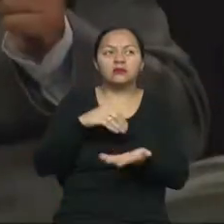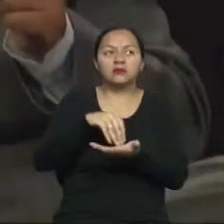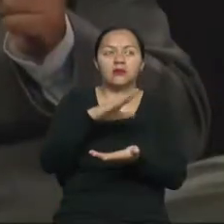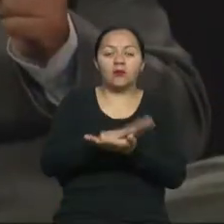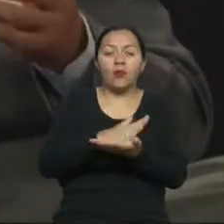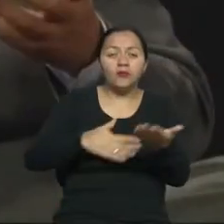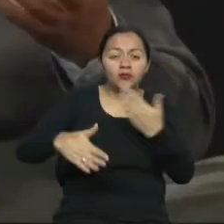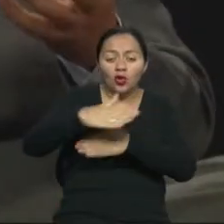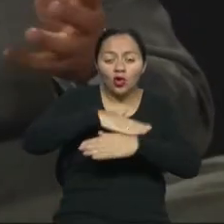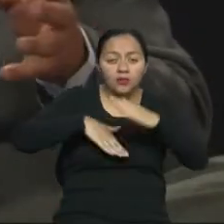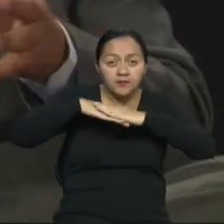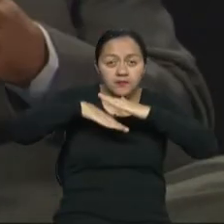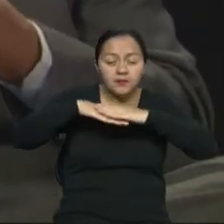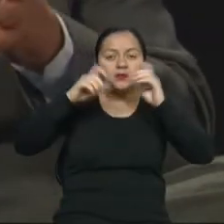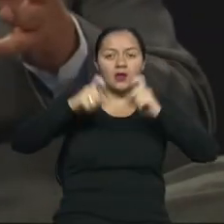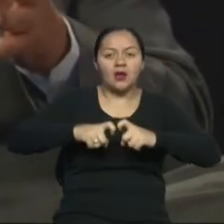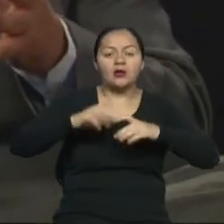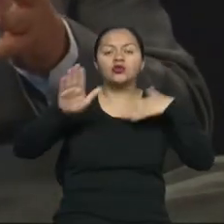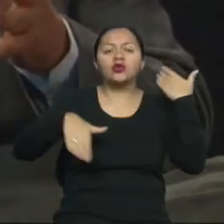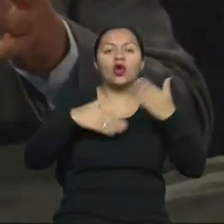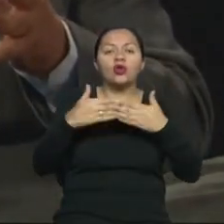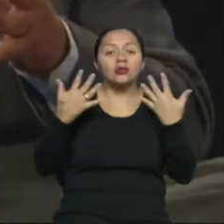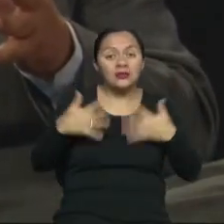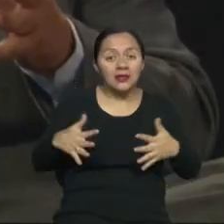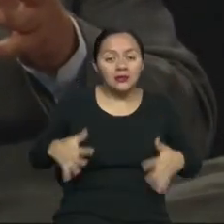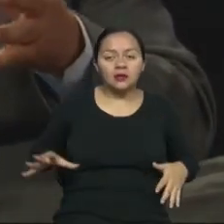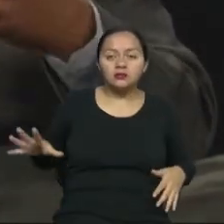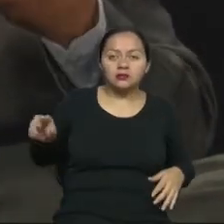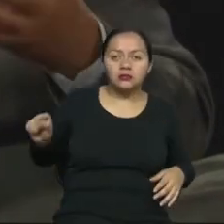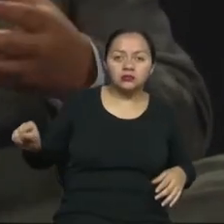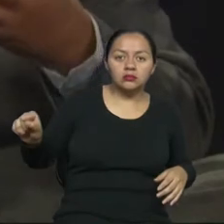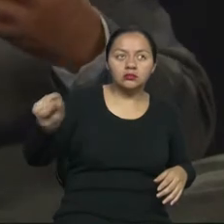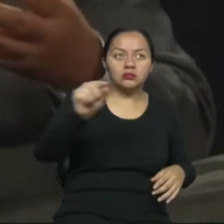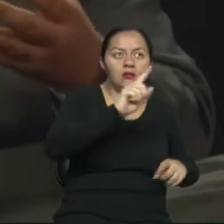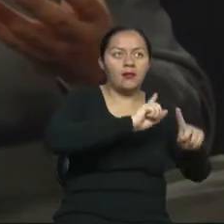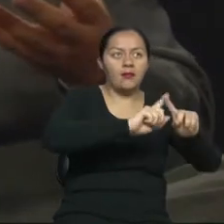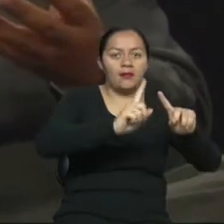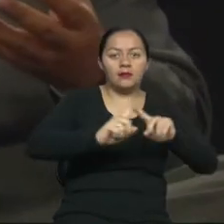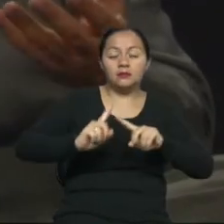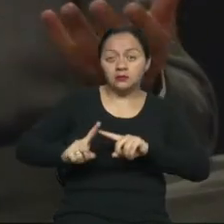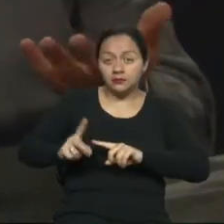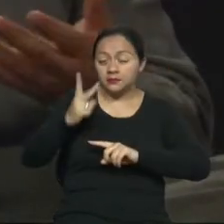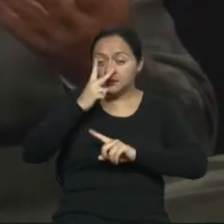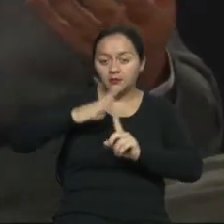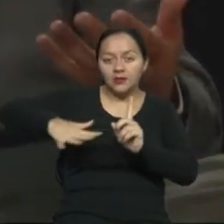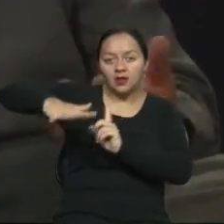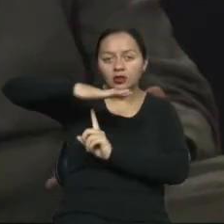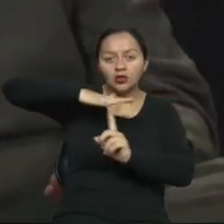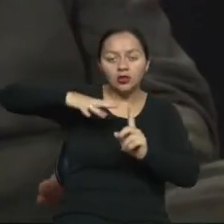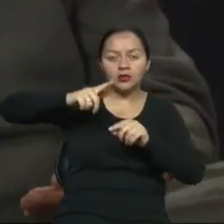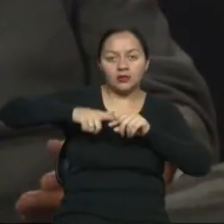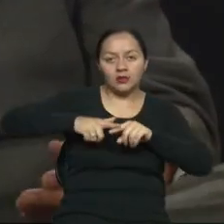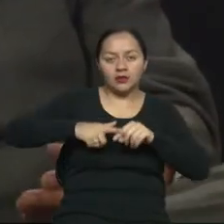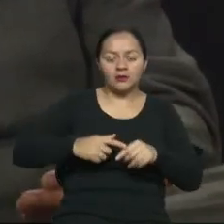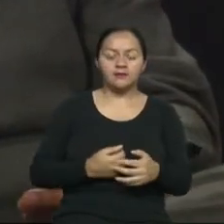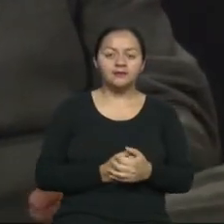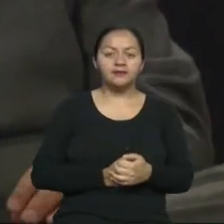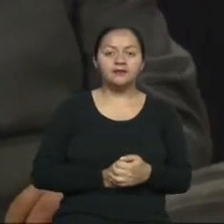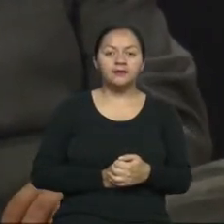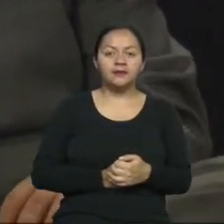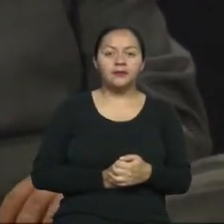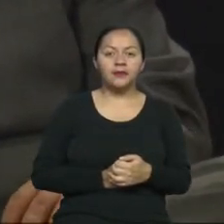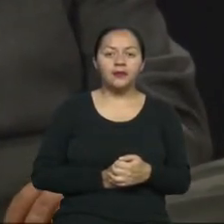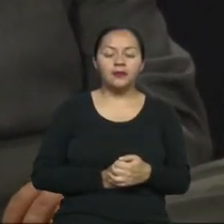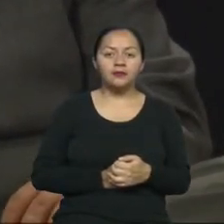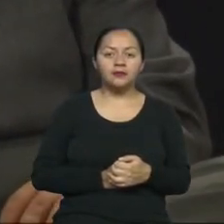espacios mínimos, sino a todos los diversos tipos de entornos que nos podemos topar en el país. ¿Pero qué